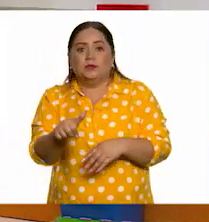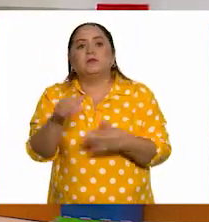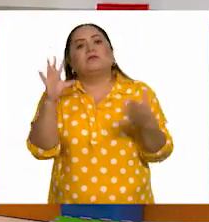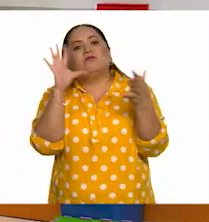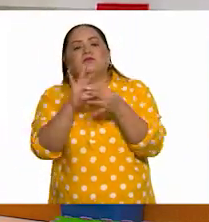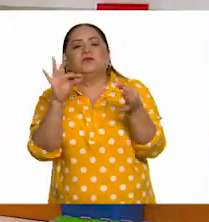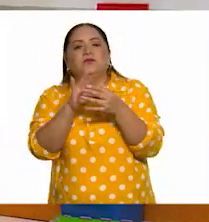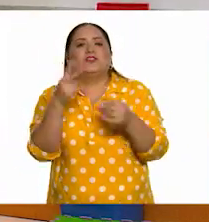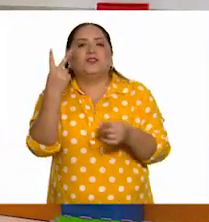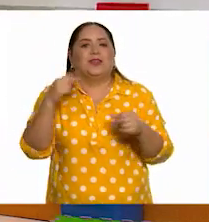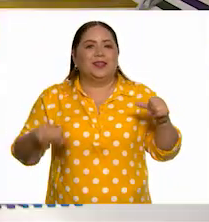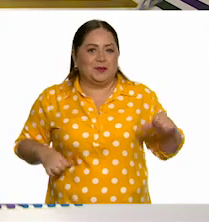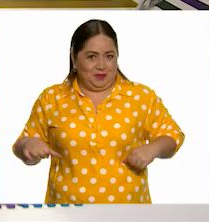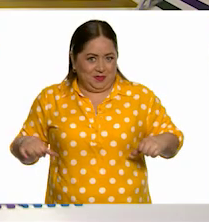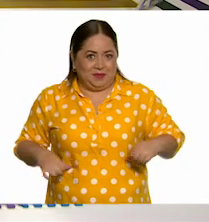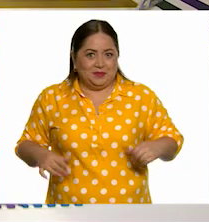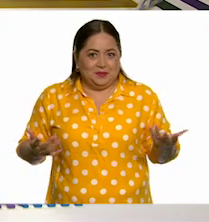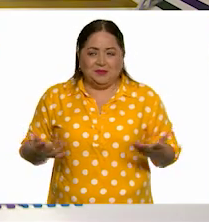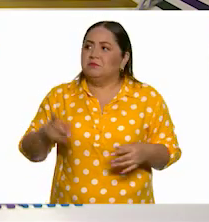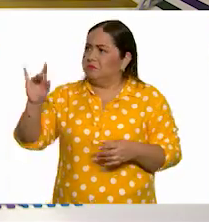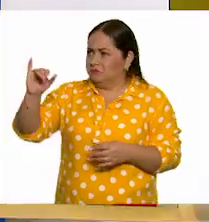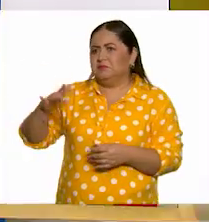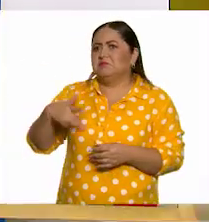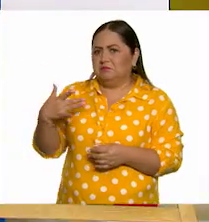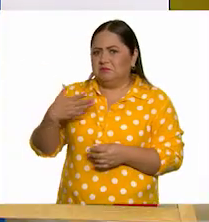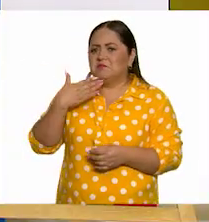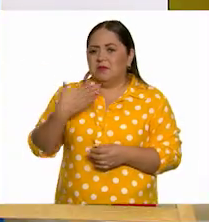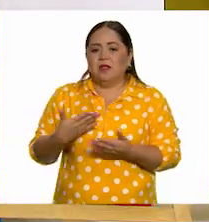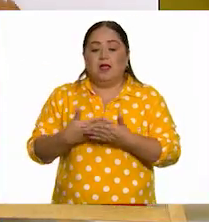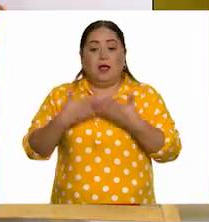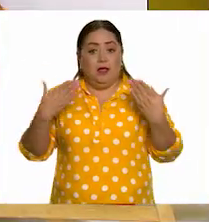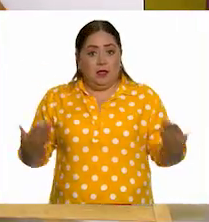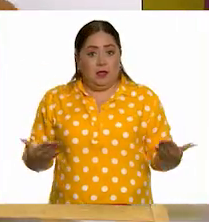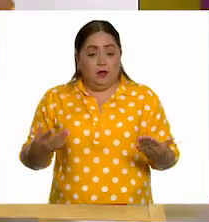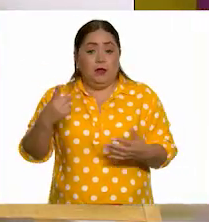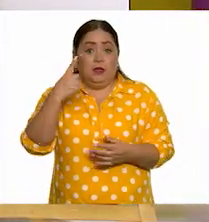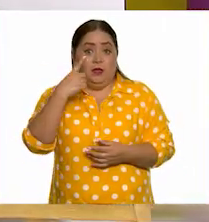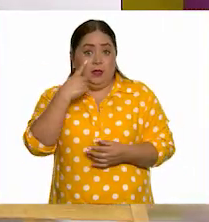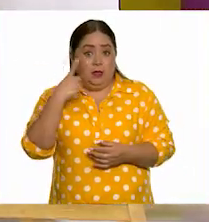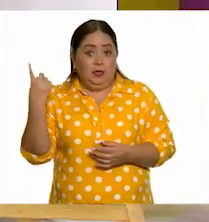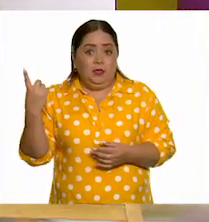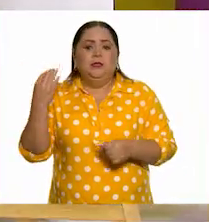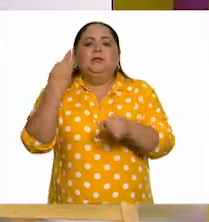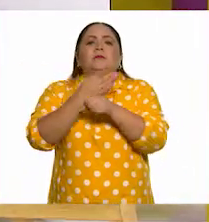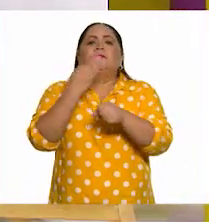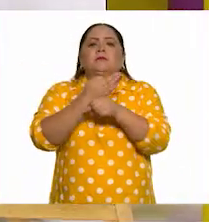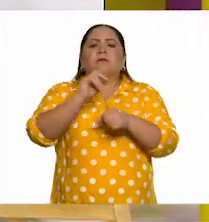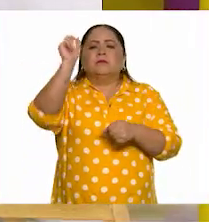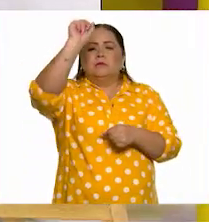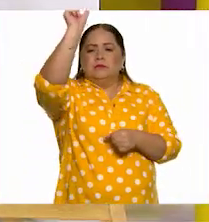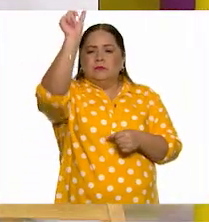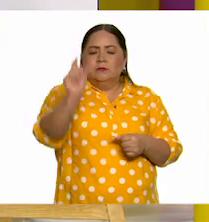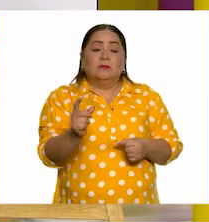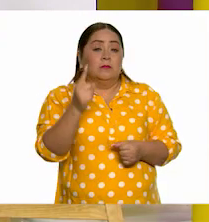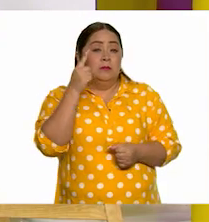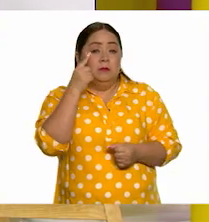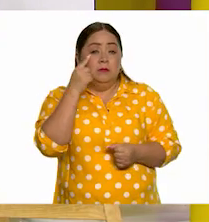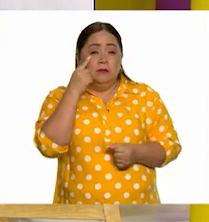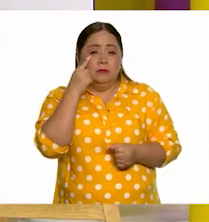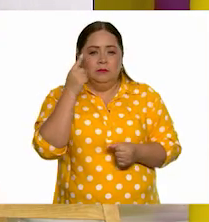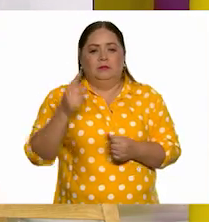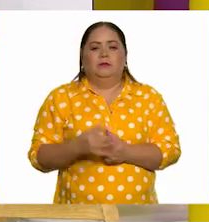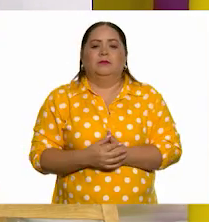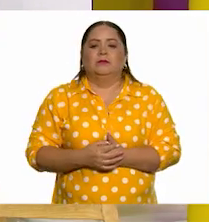comentar sobre estas dos actividades. Me parece muy bien. A ver. Ahora, entonces, vamos a escribir, fíjate muy bien,